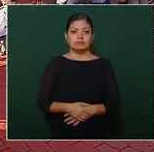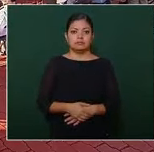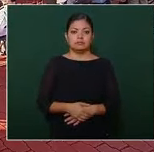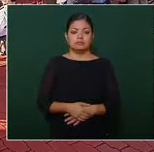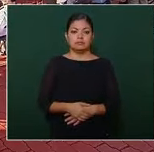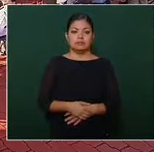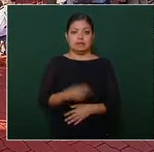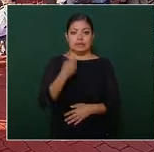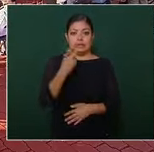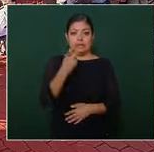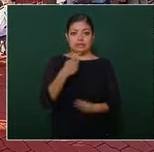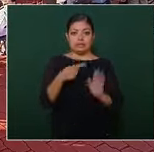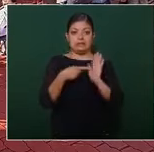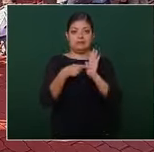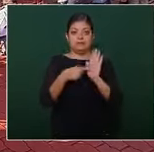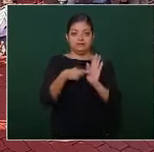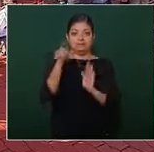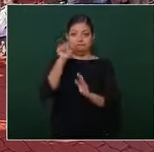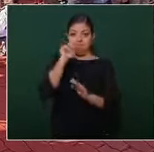esto él me lo envió